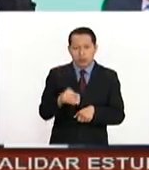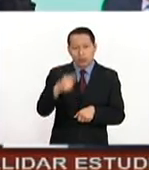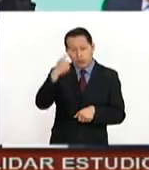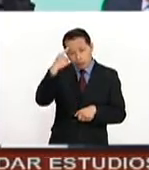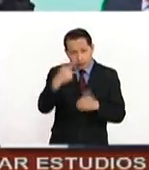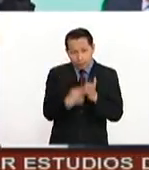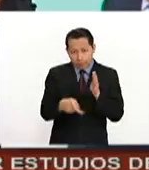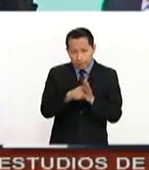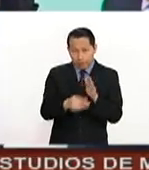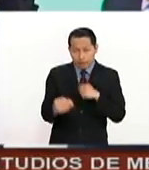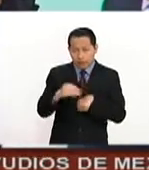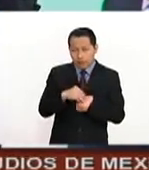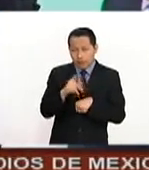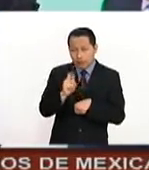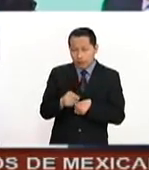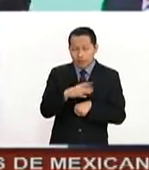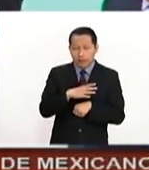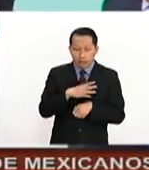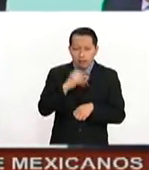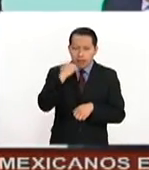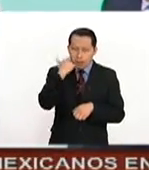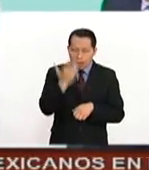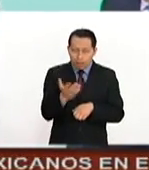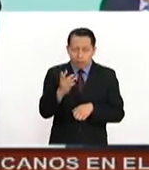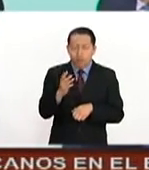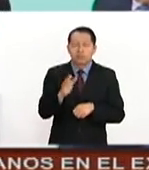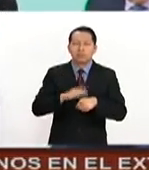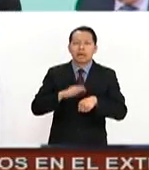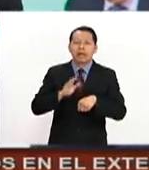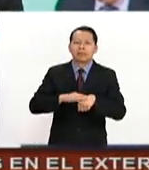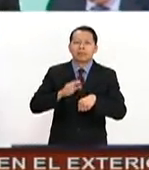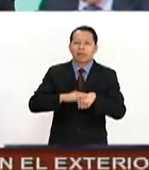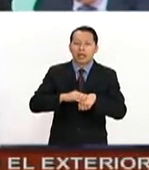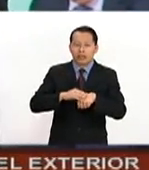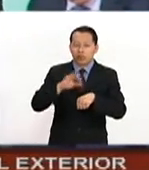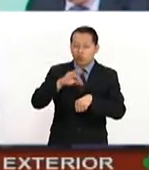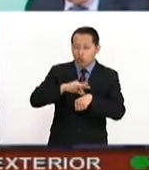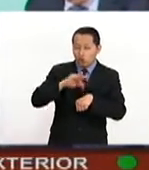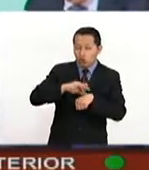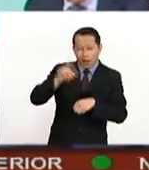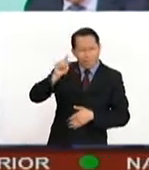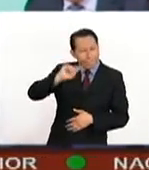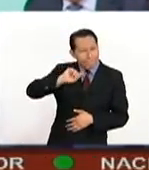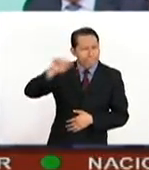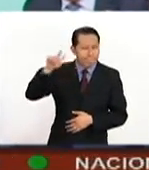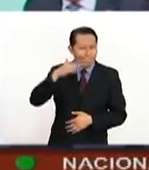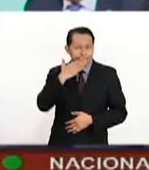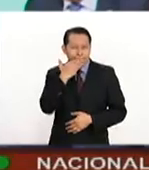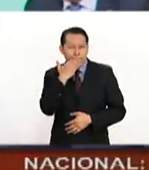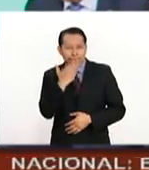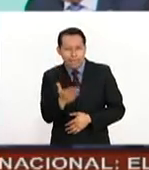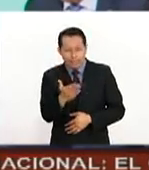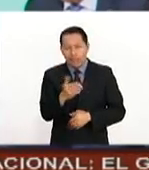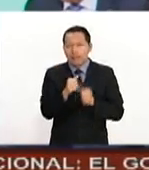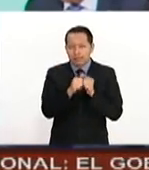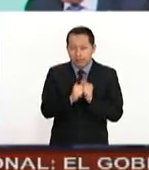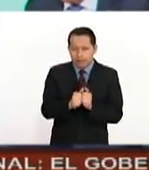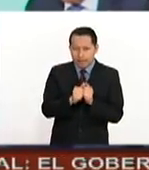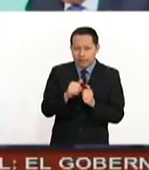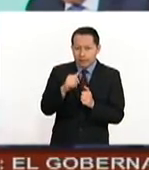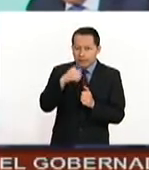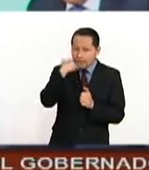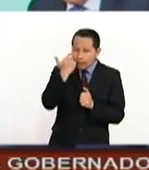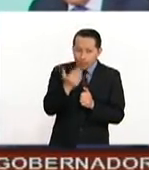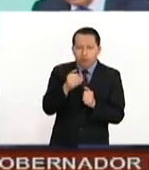adicionales. Queremos que los más brillantes de los médicos de México que estuvieran en nuestra residencia se